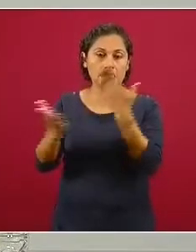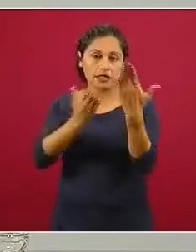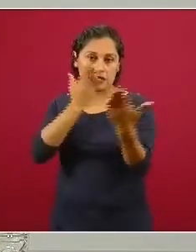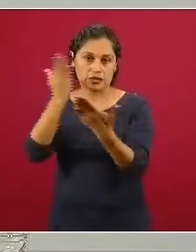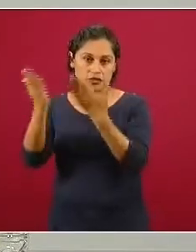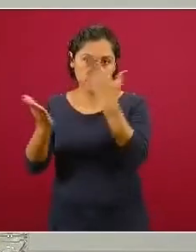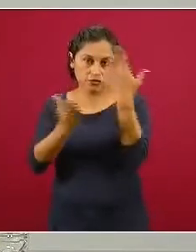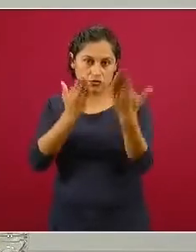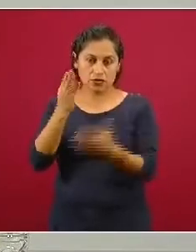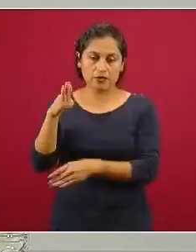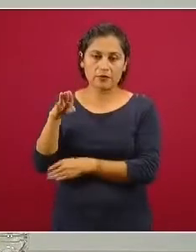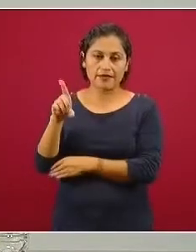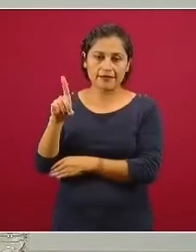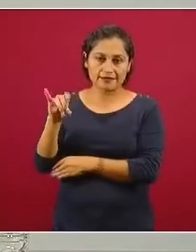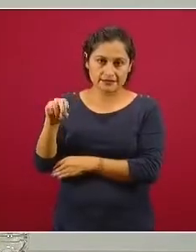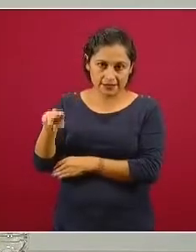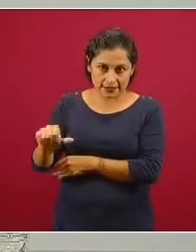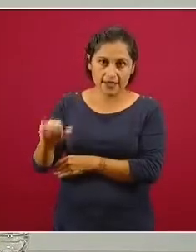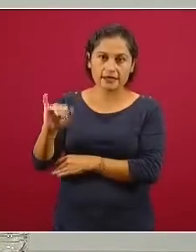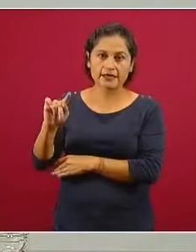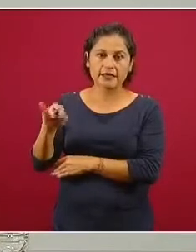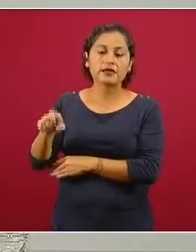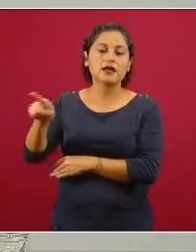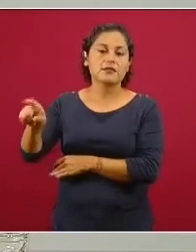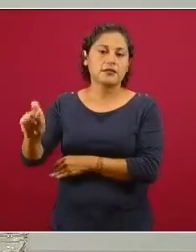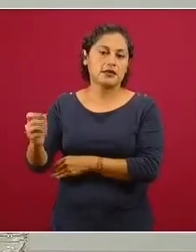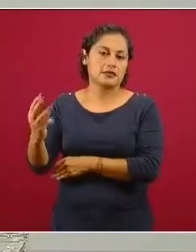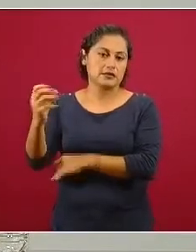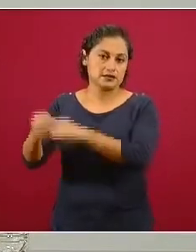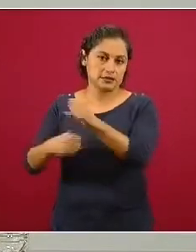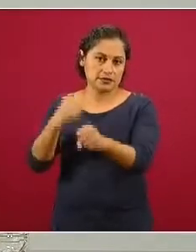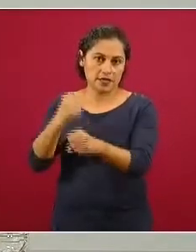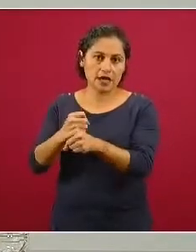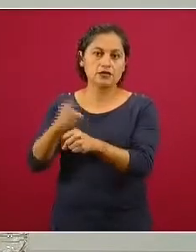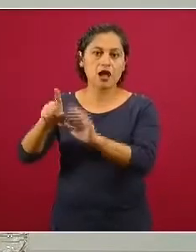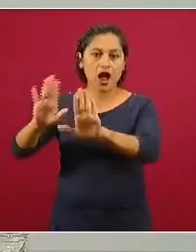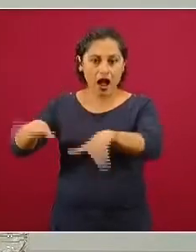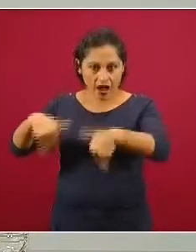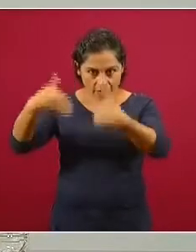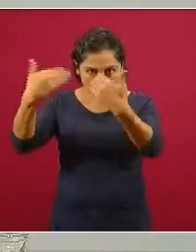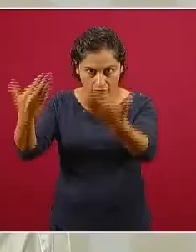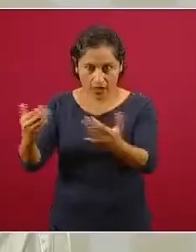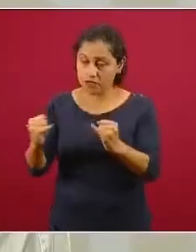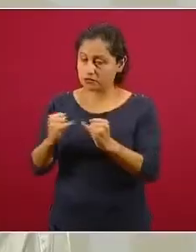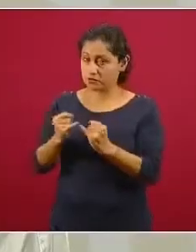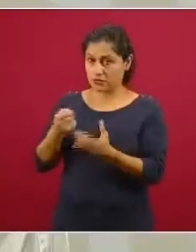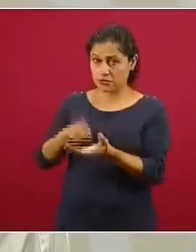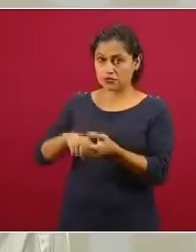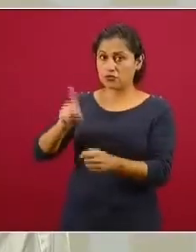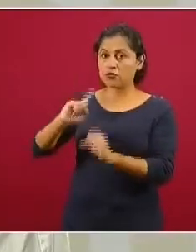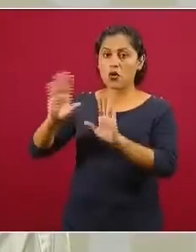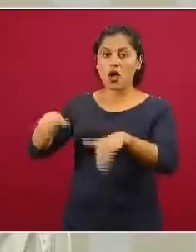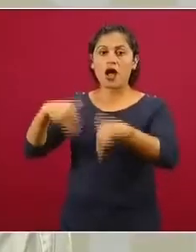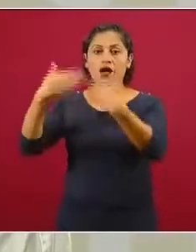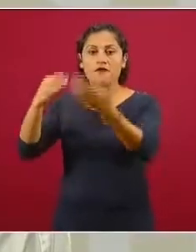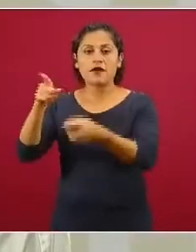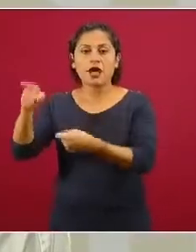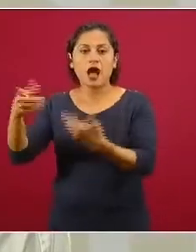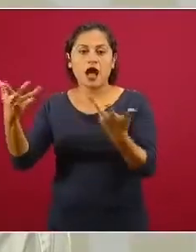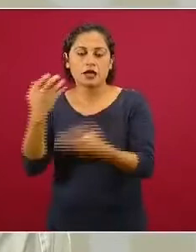interna de 27 años, una segunda prueba fuera de la institución y que resultó negativa.